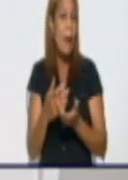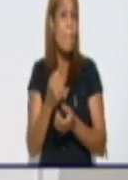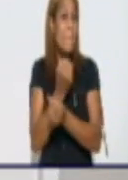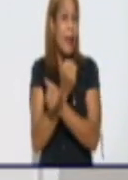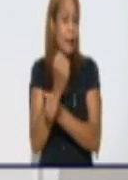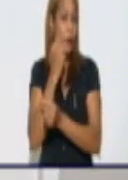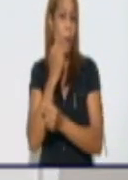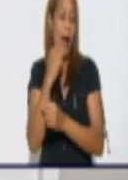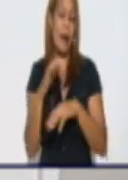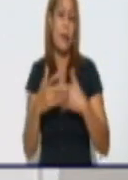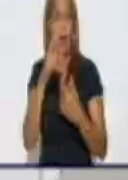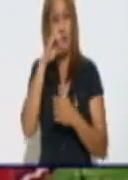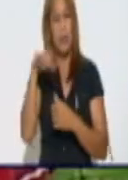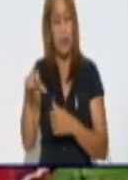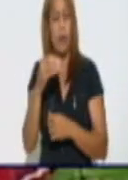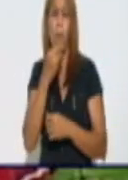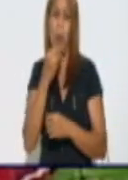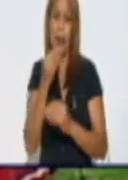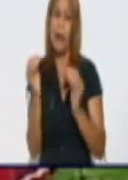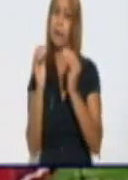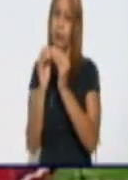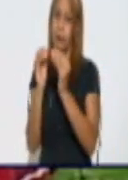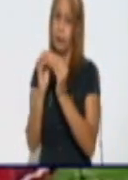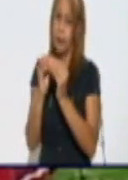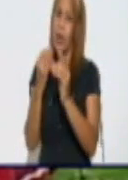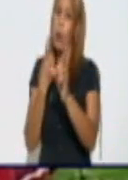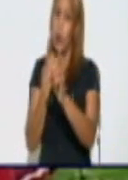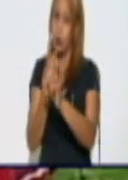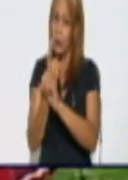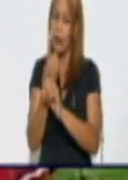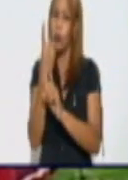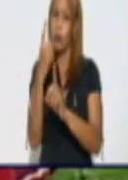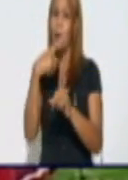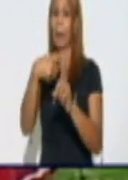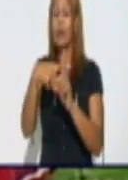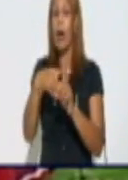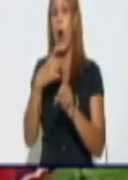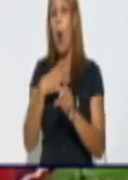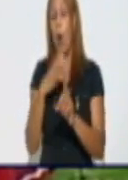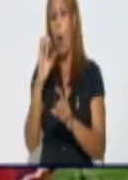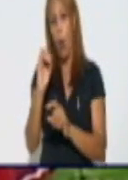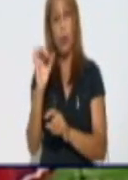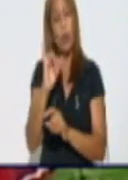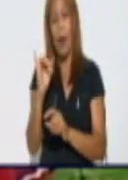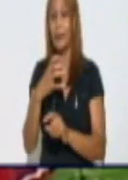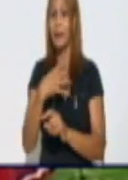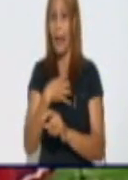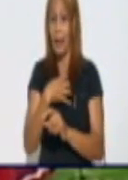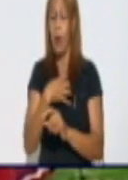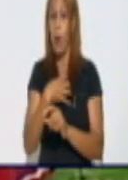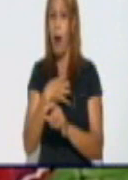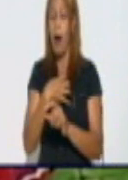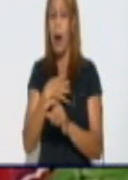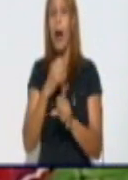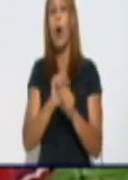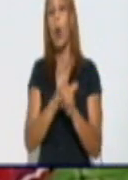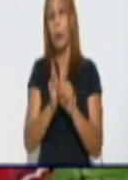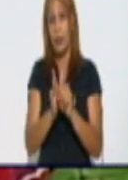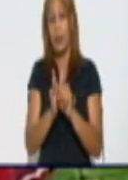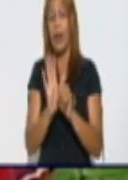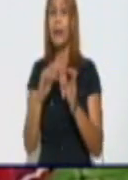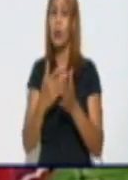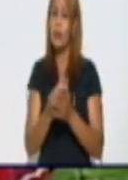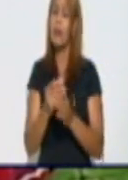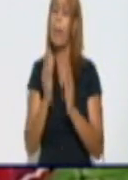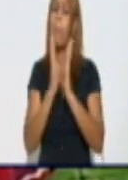peligroso. Llamo la atención calle 9, esquina 12, o calle 12, esquina 9, del Valle, aquí en